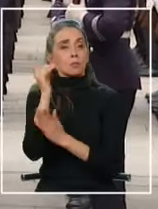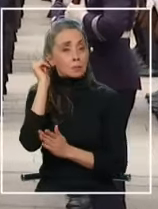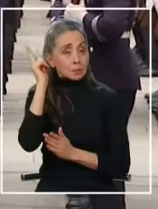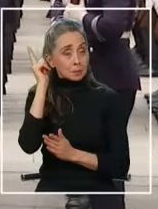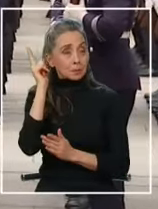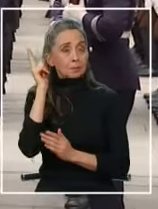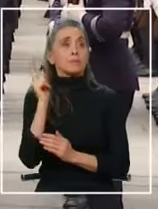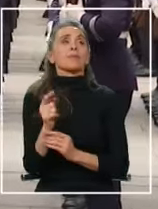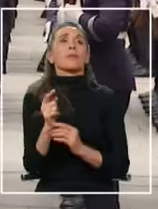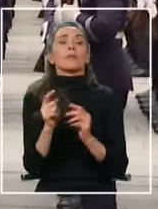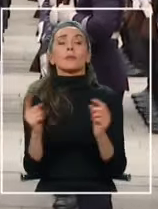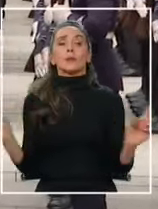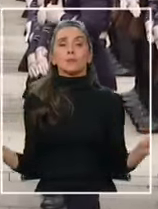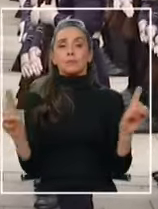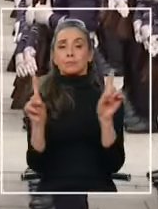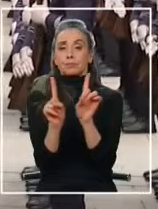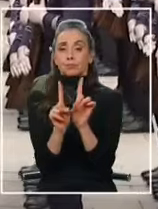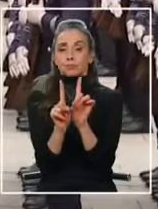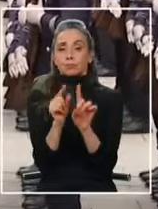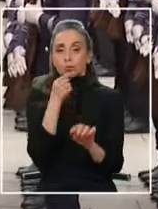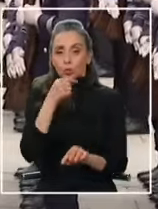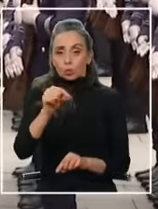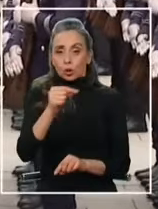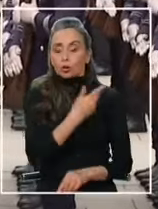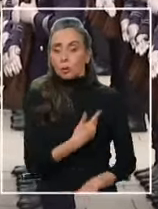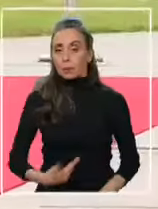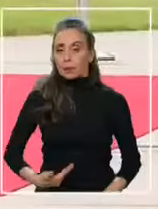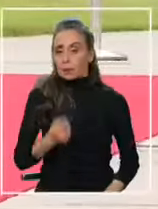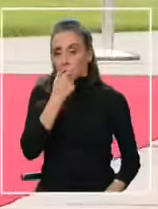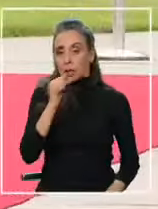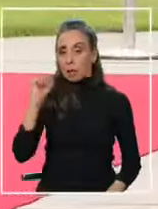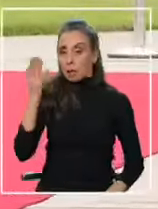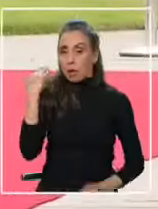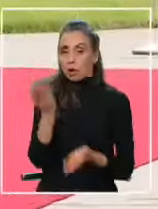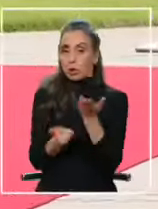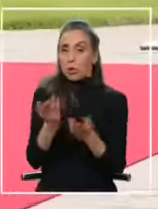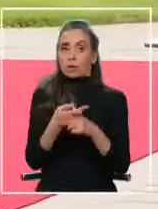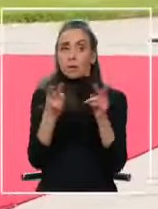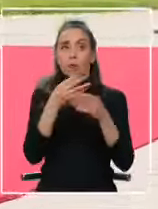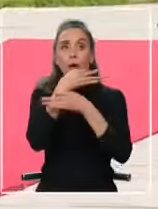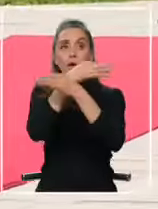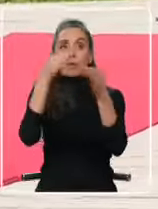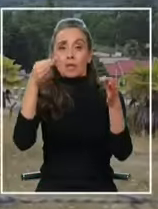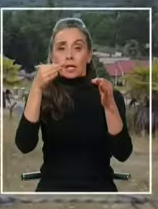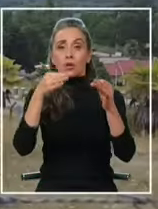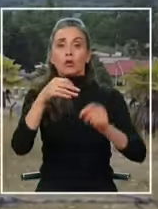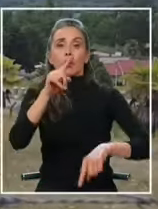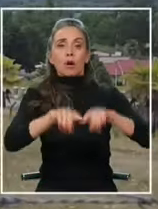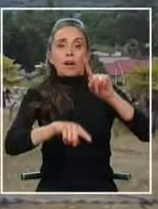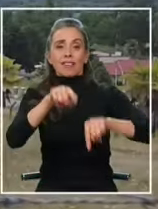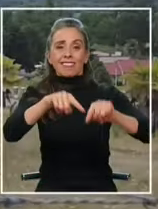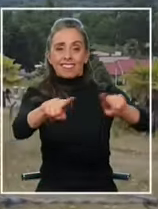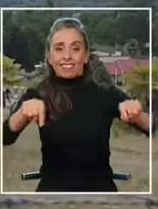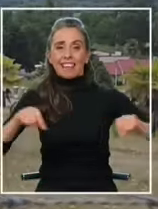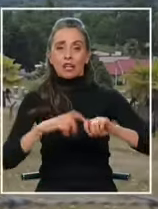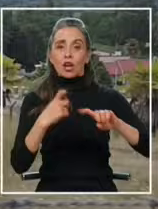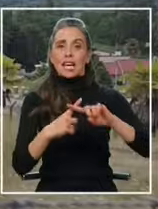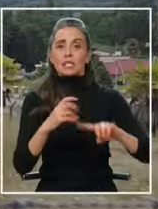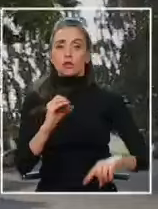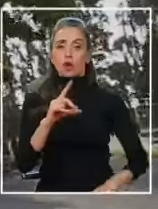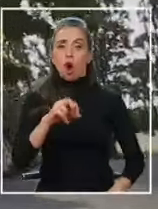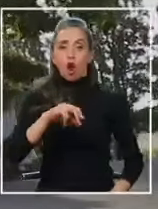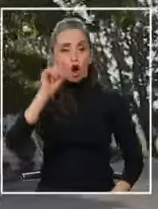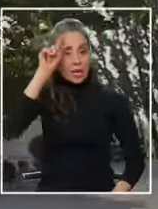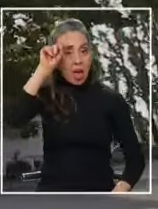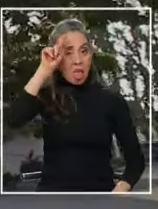Encuentro entre ambas autoridades a solo días del anuncio del presidente Boric en su cuenta pública de expropiar los terrenos de la ex-colonia